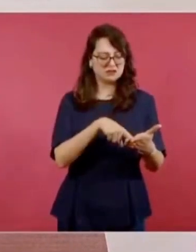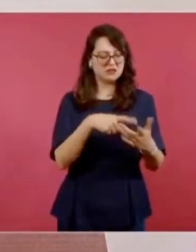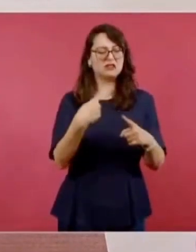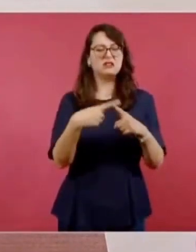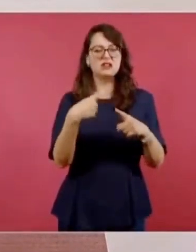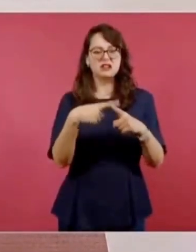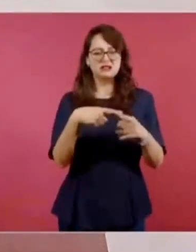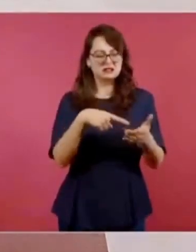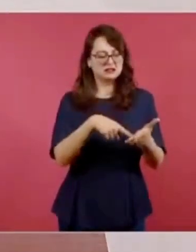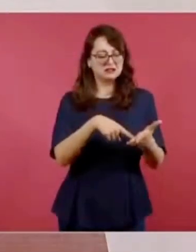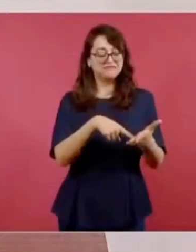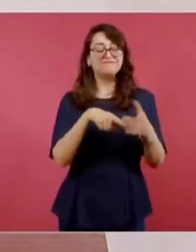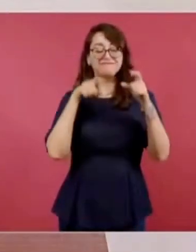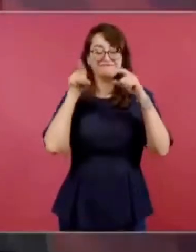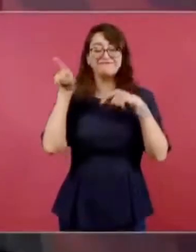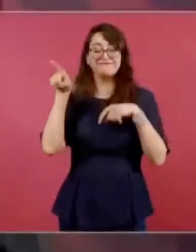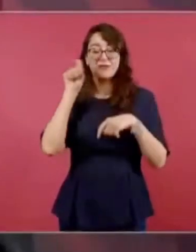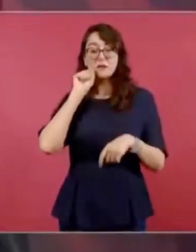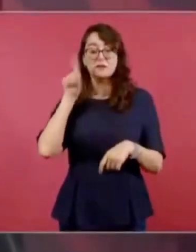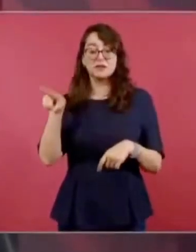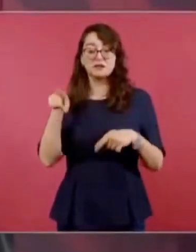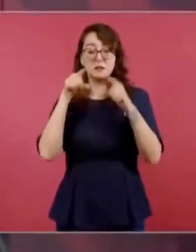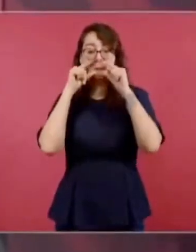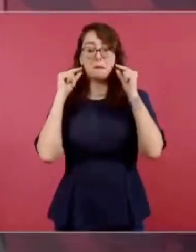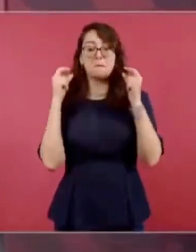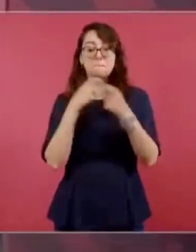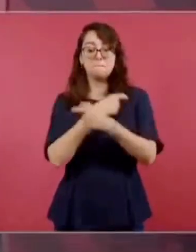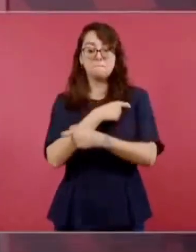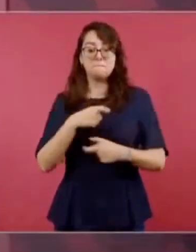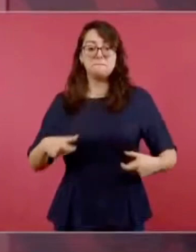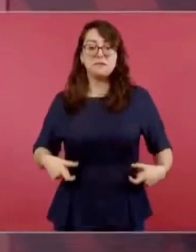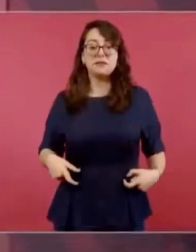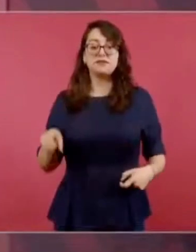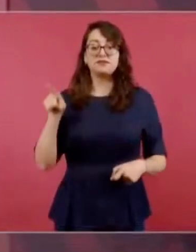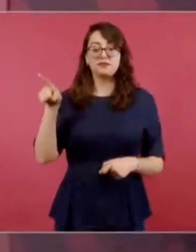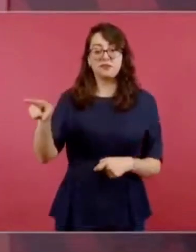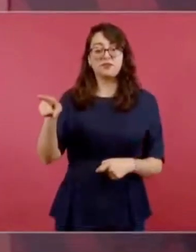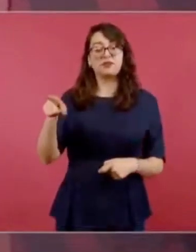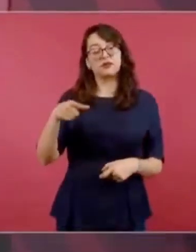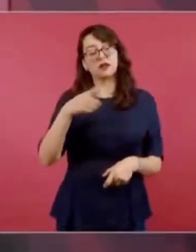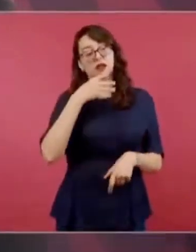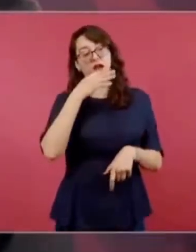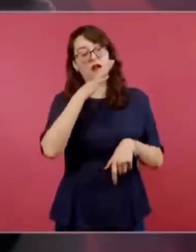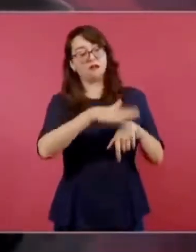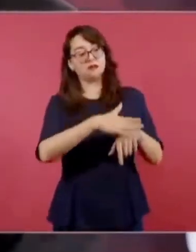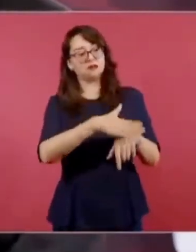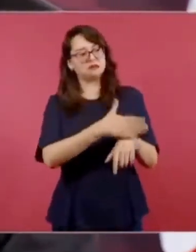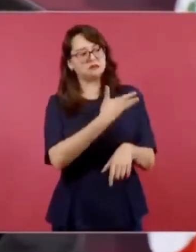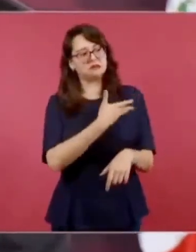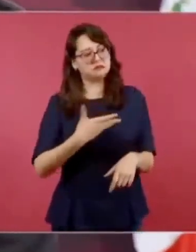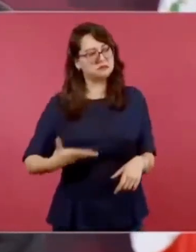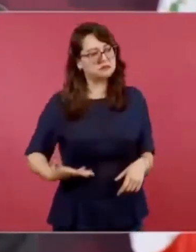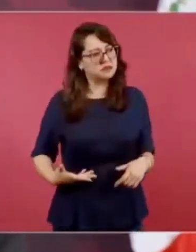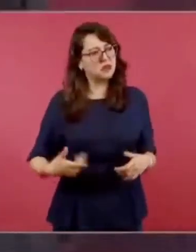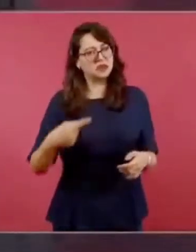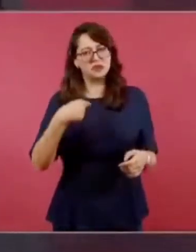y en ella el infeliz guerrillero recordaba al presidente sus muchos